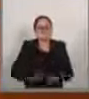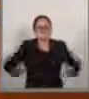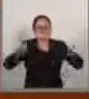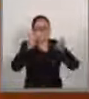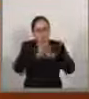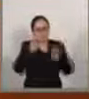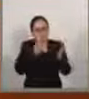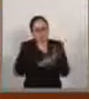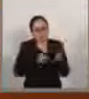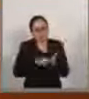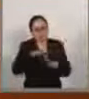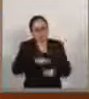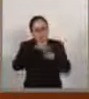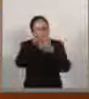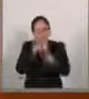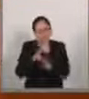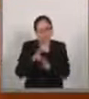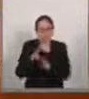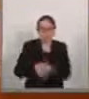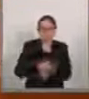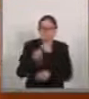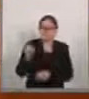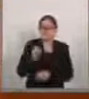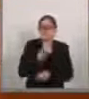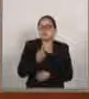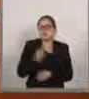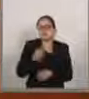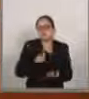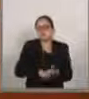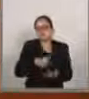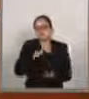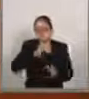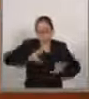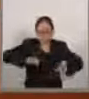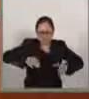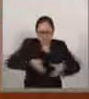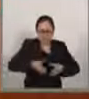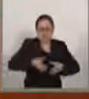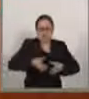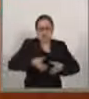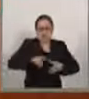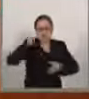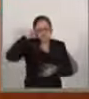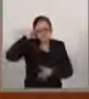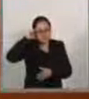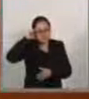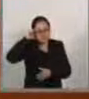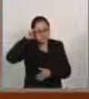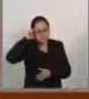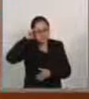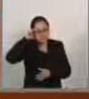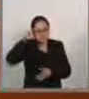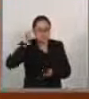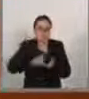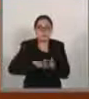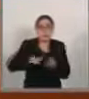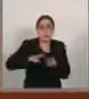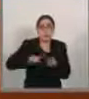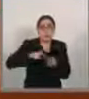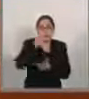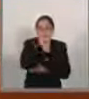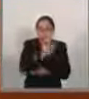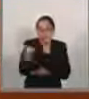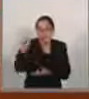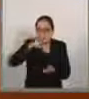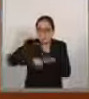respecto a esta materia por la presencia de las comunidades indígenas, de las comunidades rurales